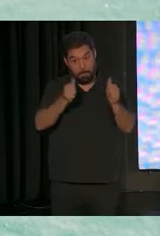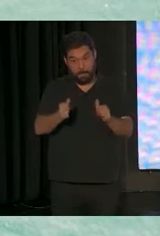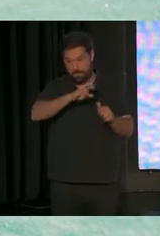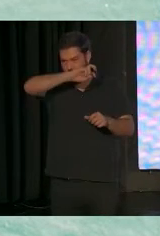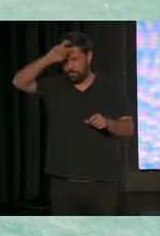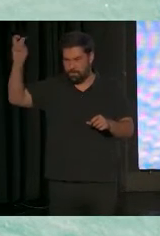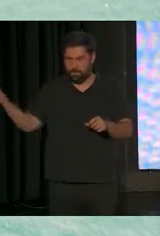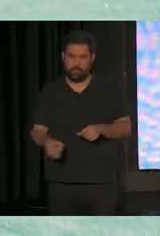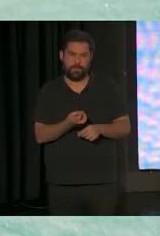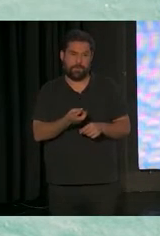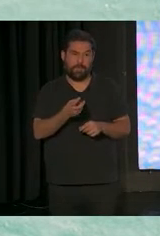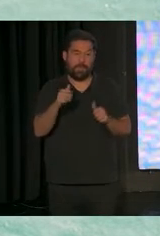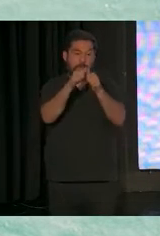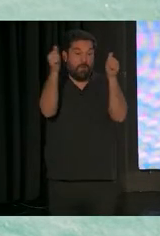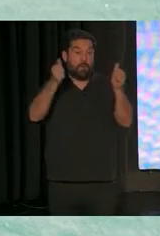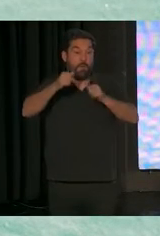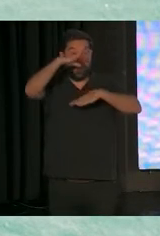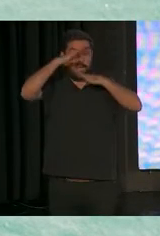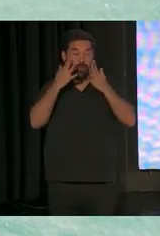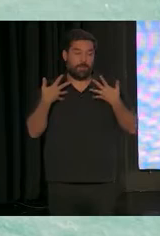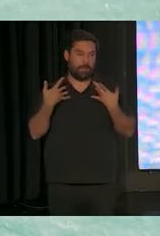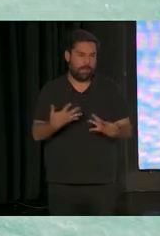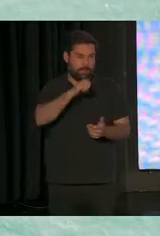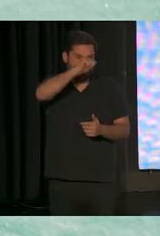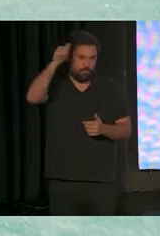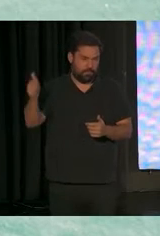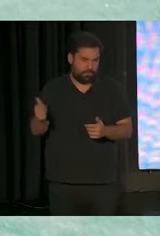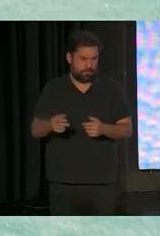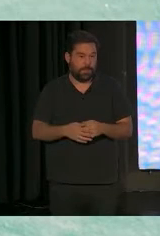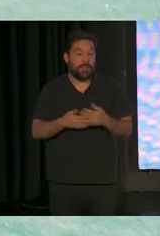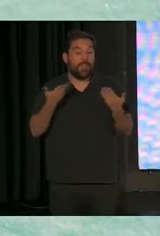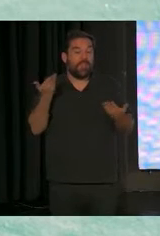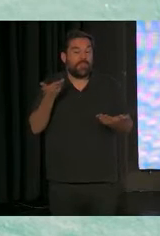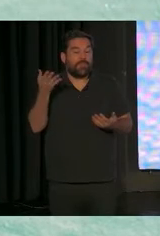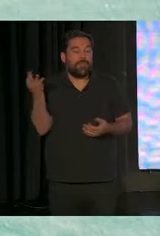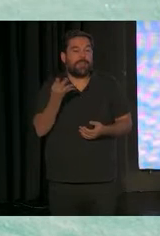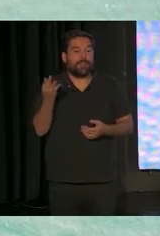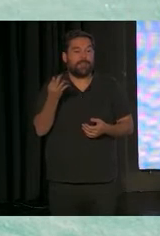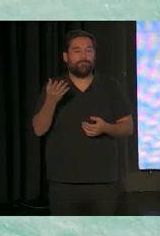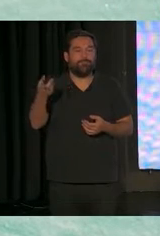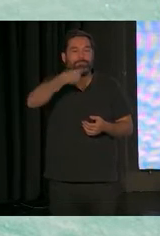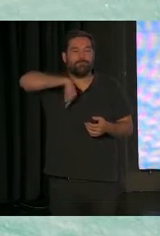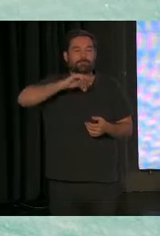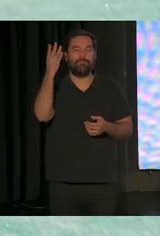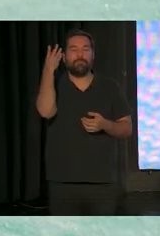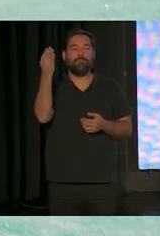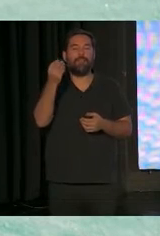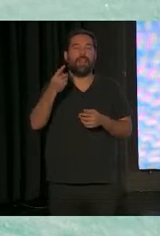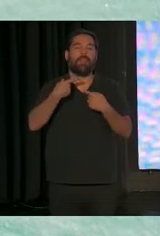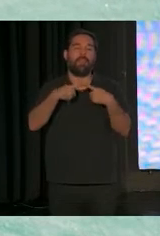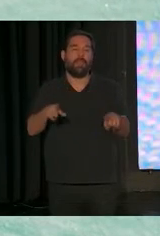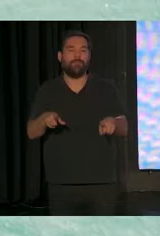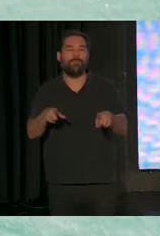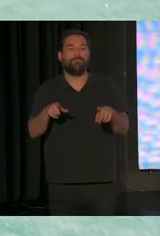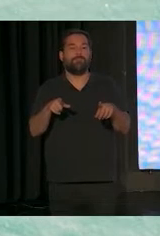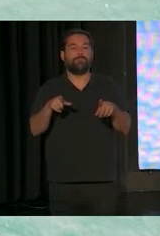muchísimos en atención temprana. Muchos. Pero lo importante es entender que independientemente de los modelos, las